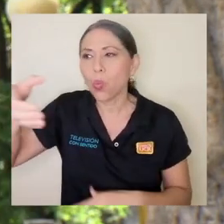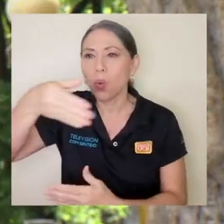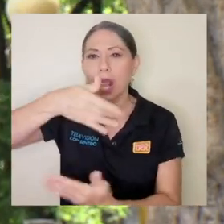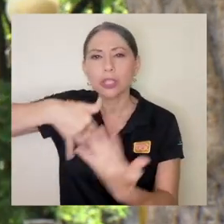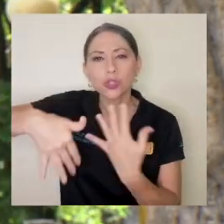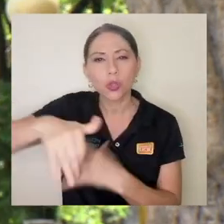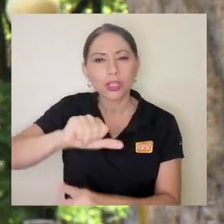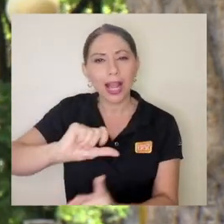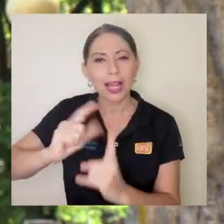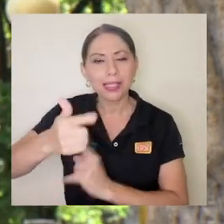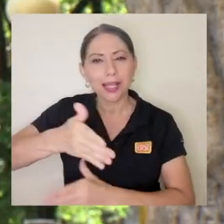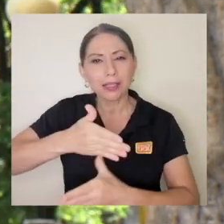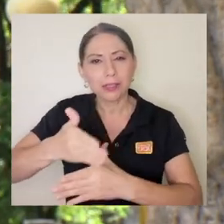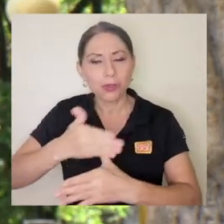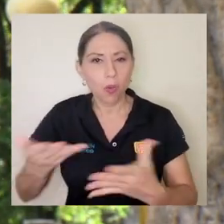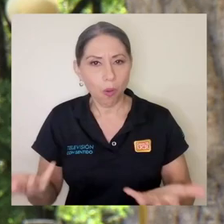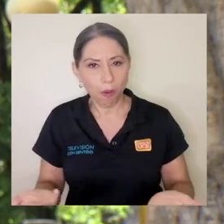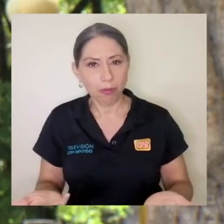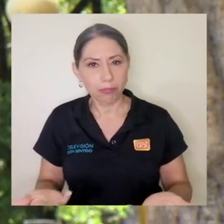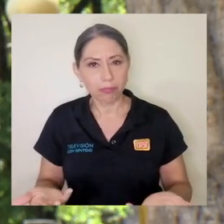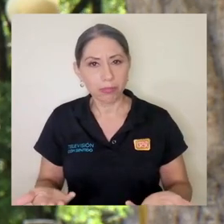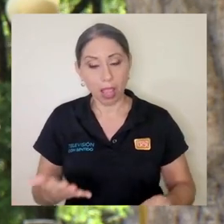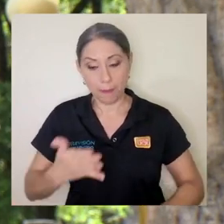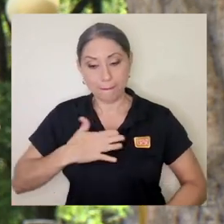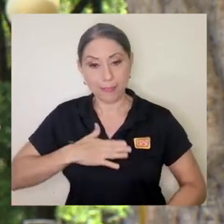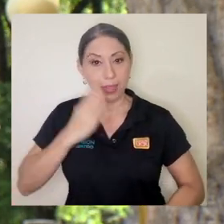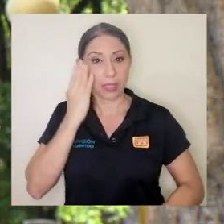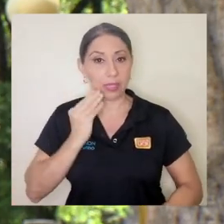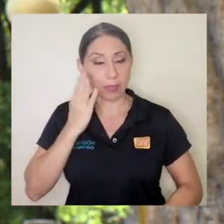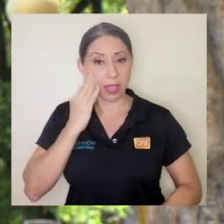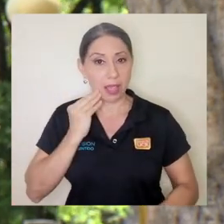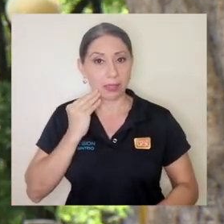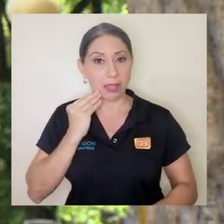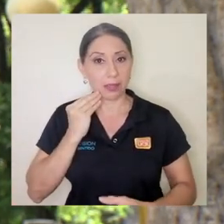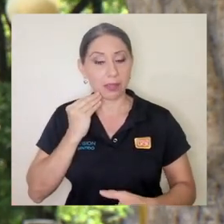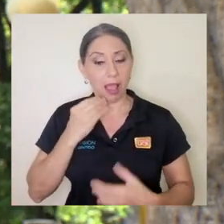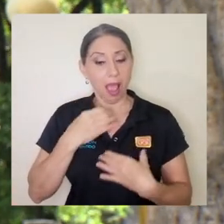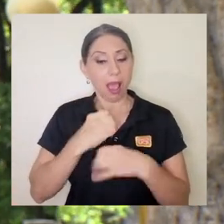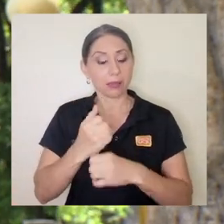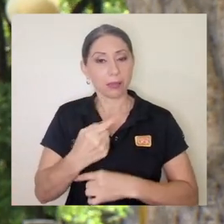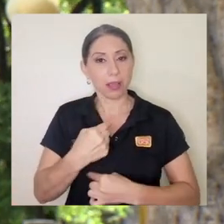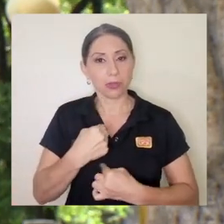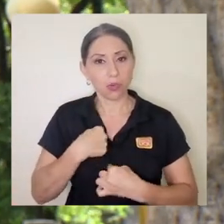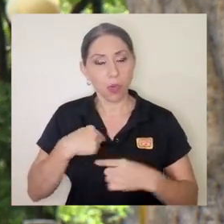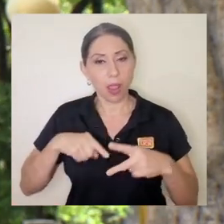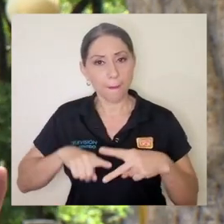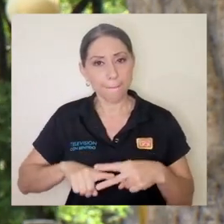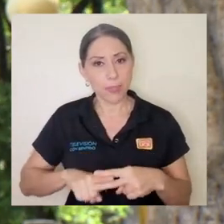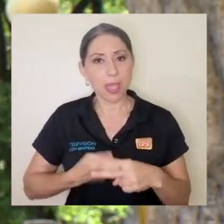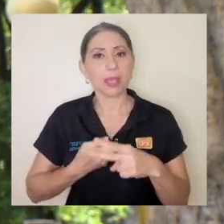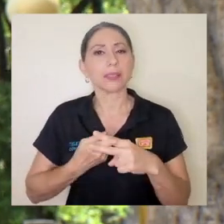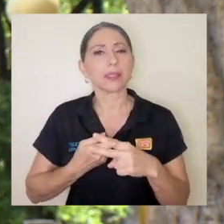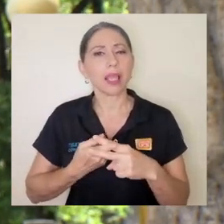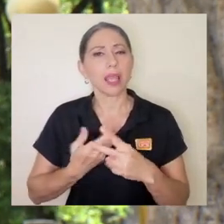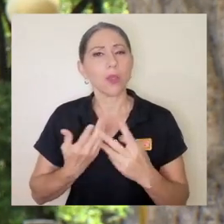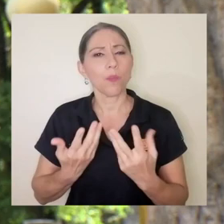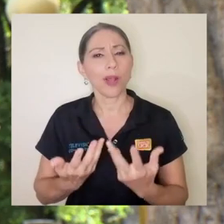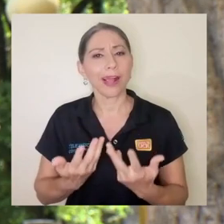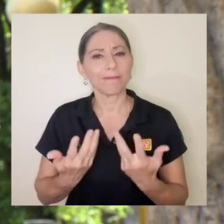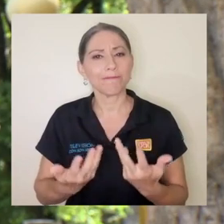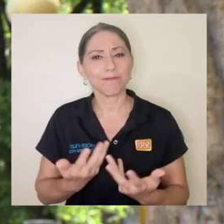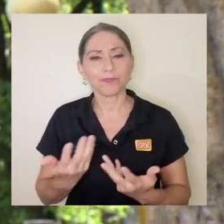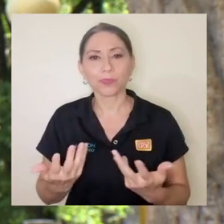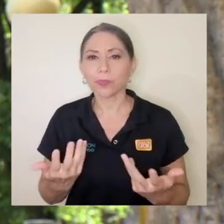culturales, los procesos de socialización, igual, y mis mismas experiencias que pueden hacer que yo empiece